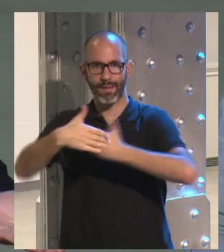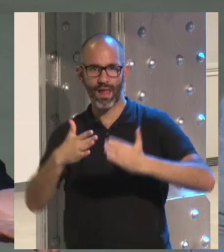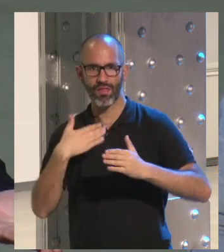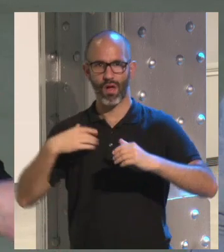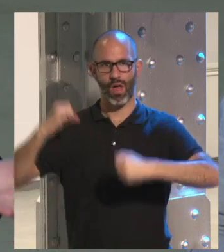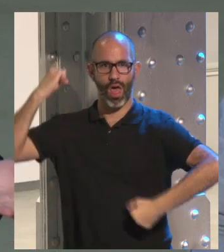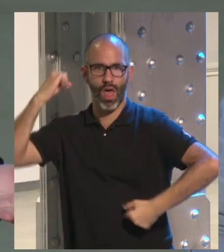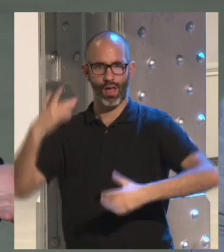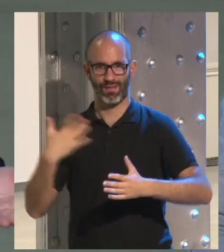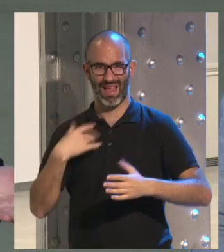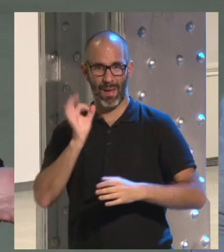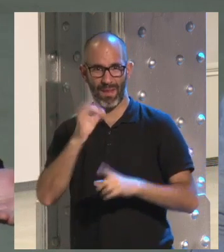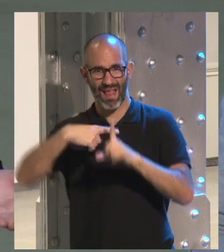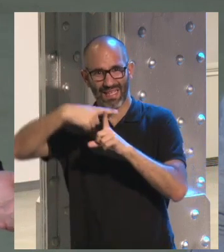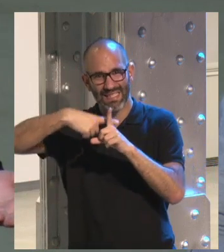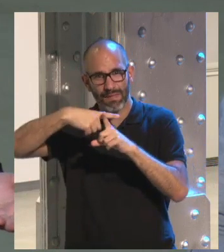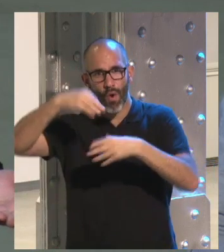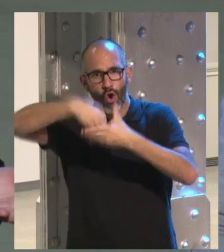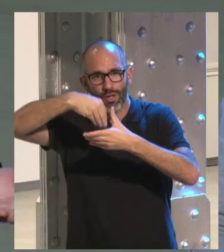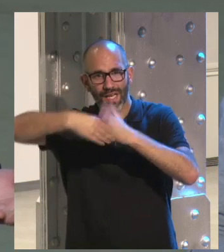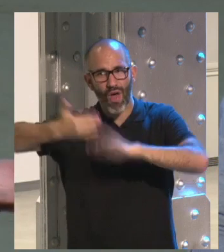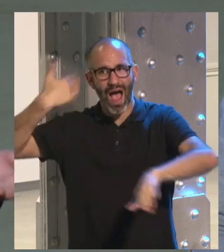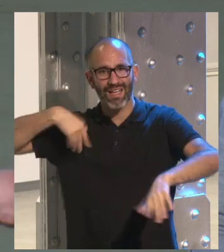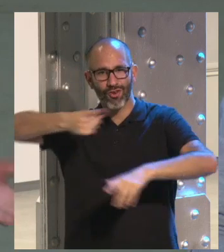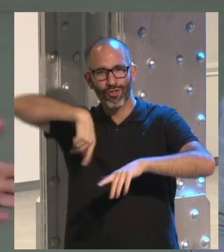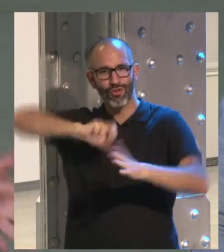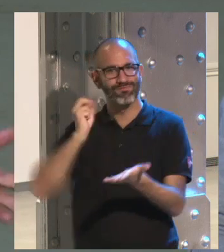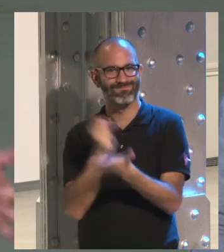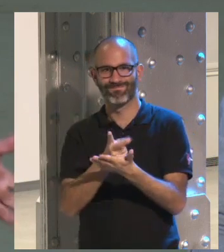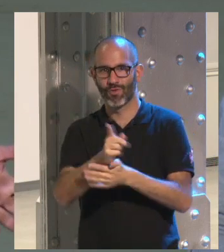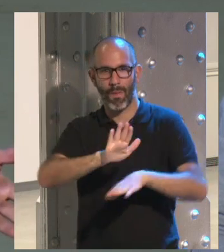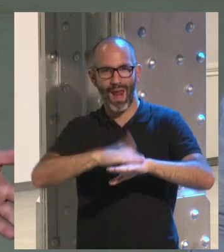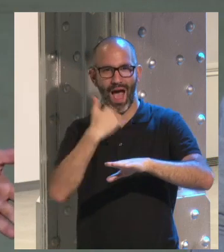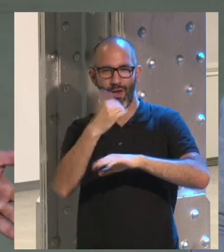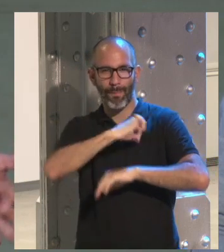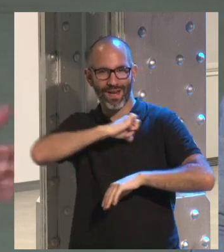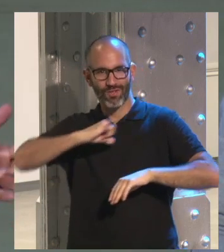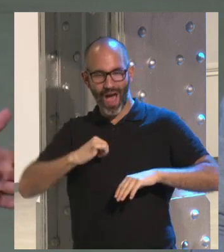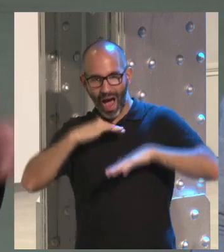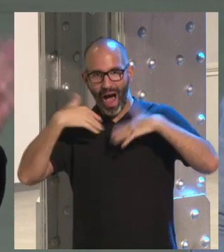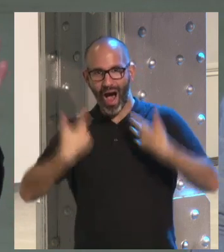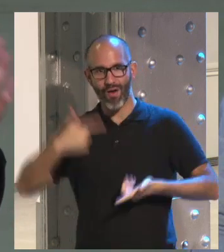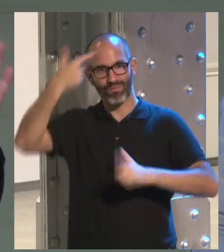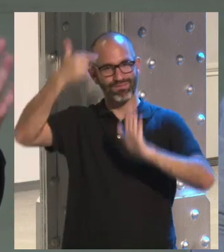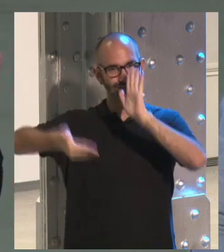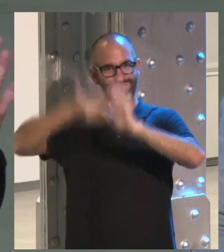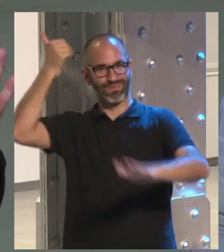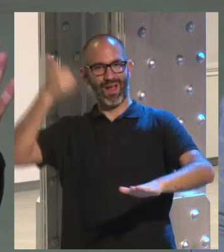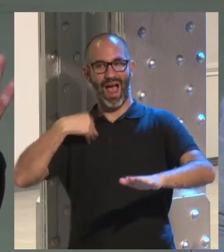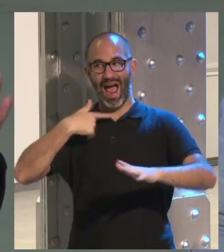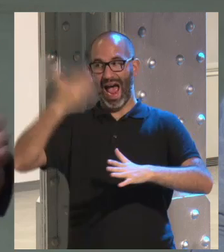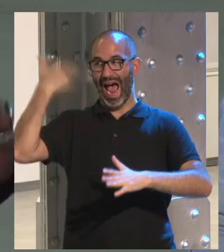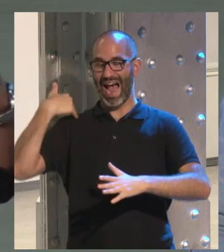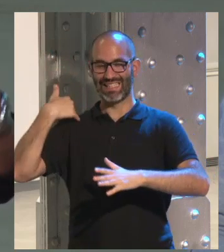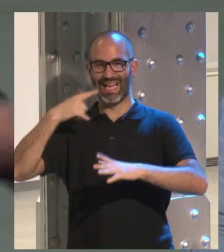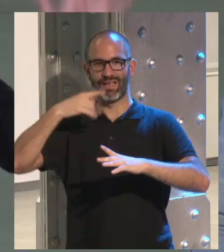decir que incluso el nivel el tipo de contenidos que antes no nos atrevíamos porque esto es un poco personal no nos atrevíamos ni a compartirlo en nuestro